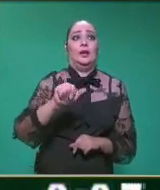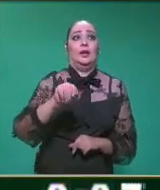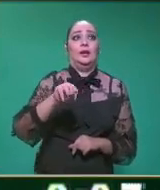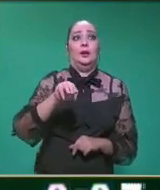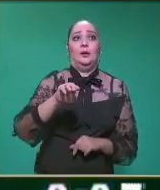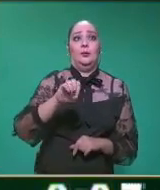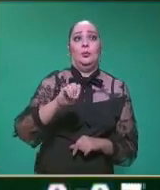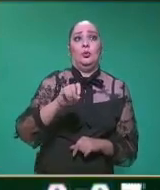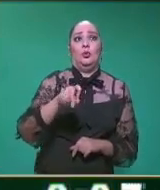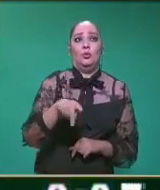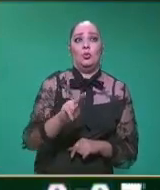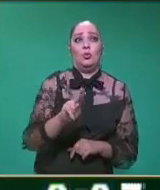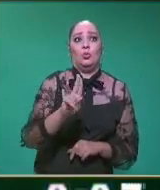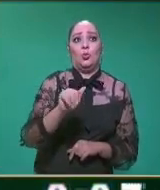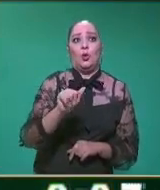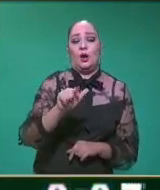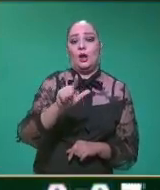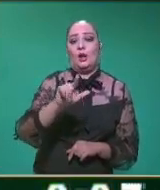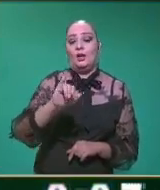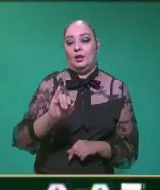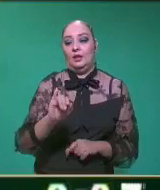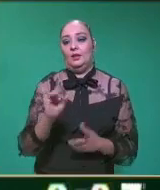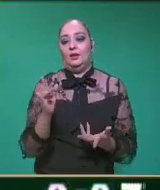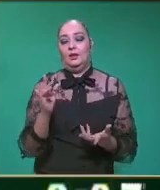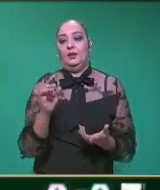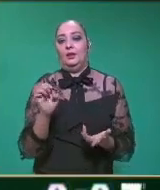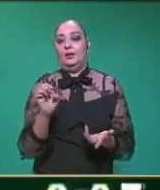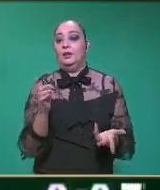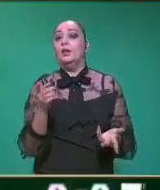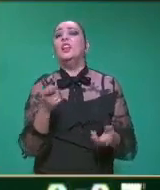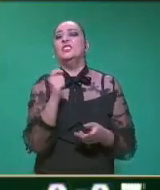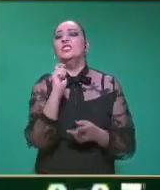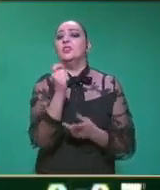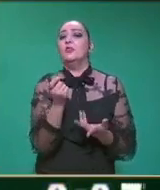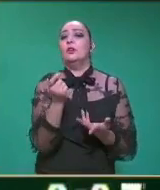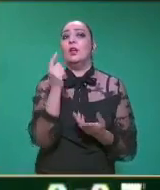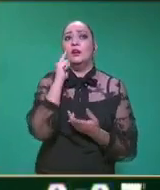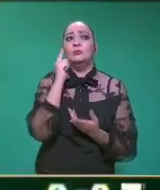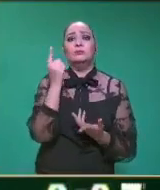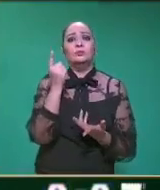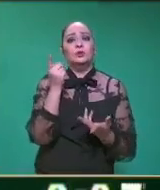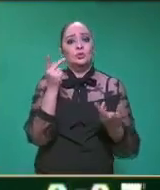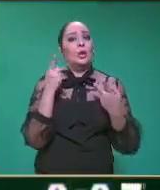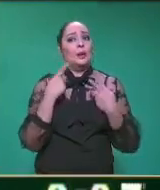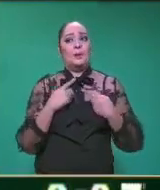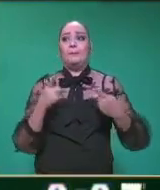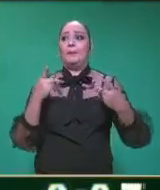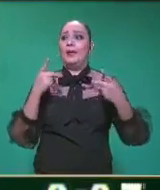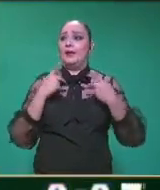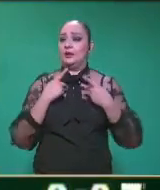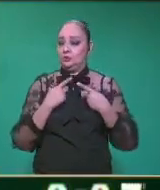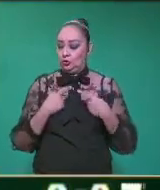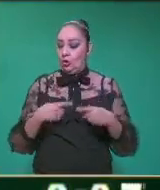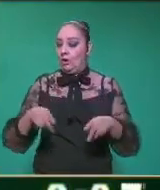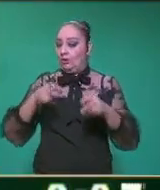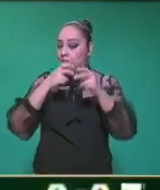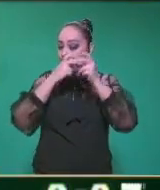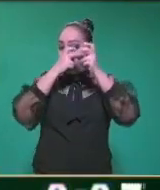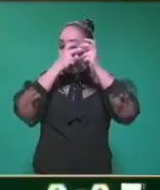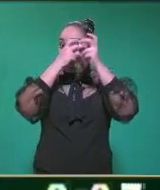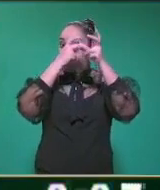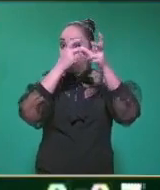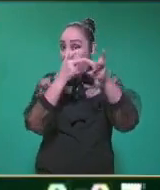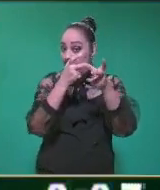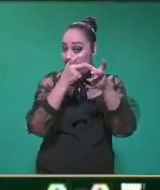Hay personas que son tlasmocuales. ¿Y qué significa esto? Que es una persona inteligente.